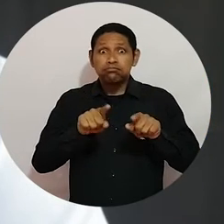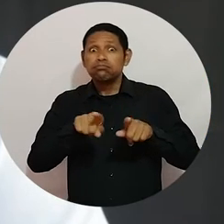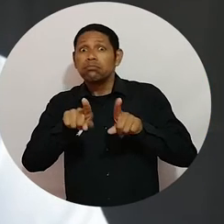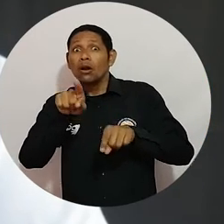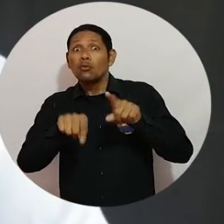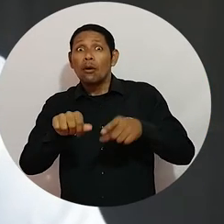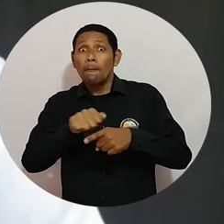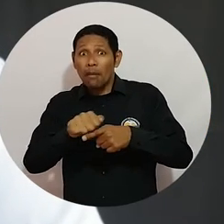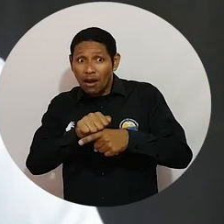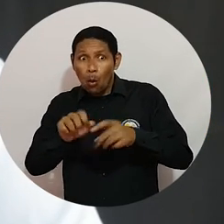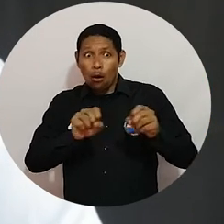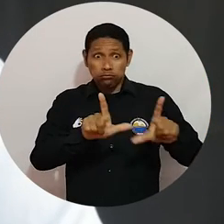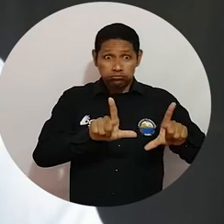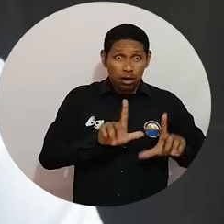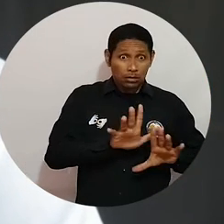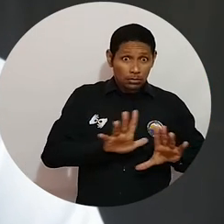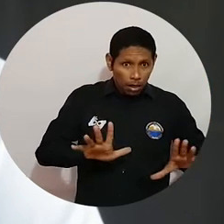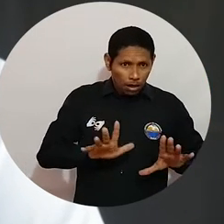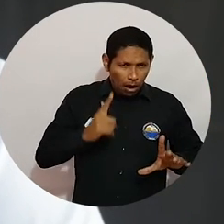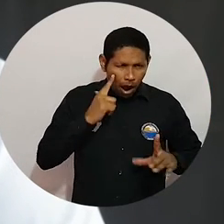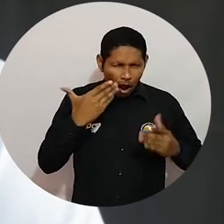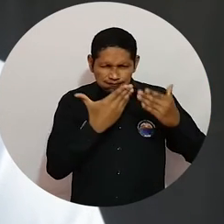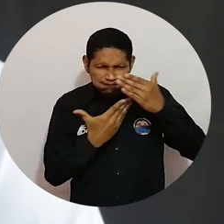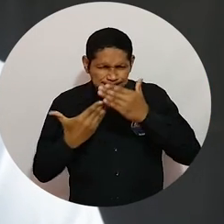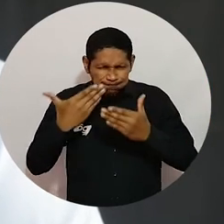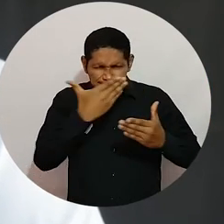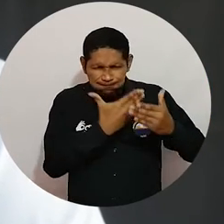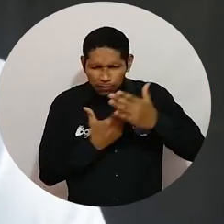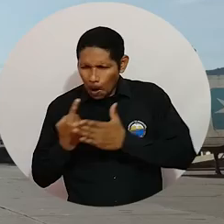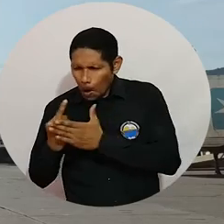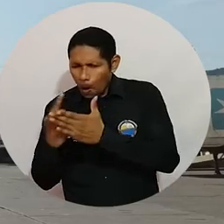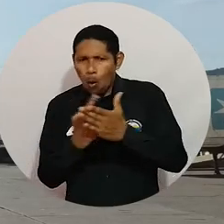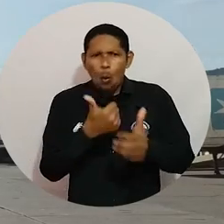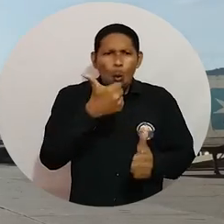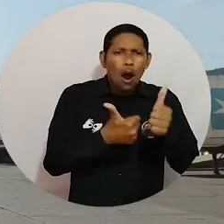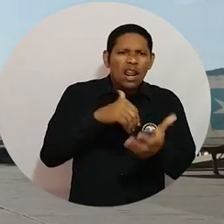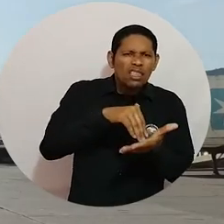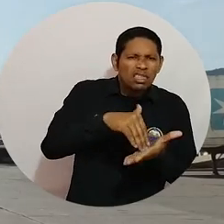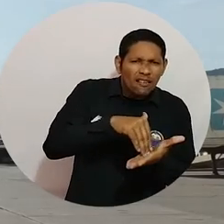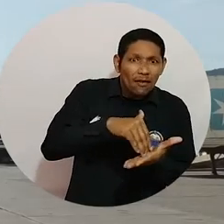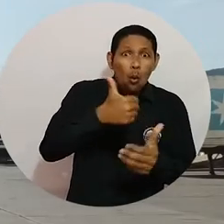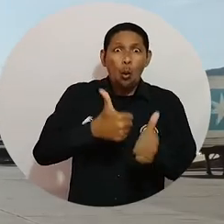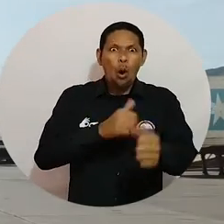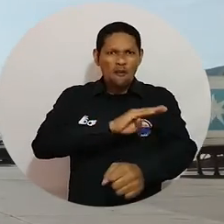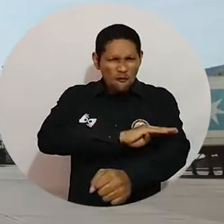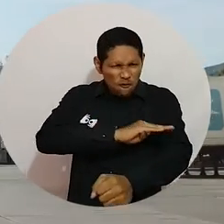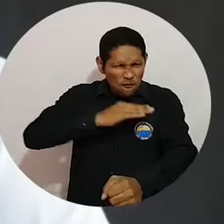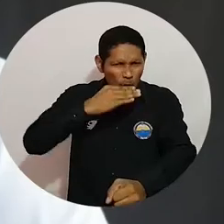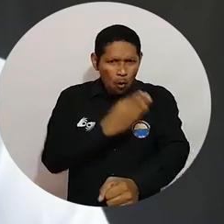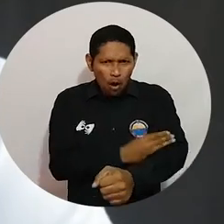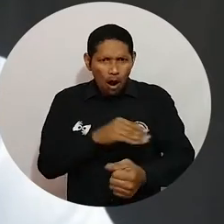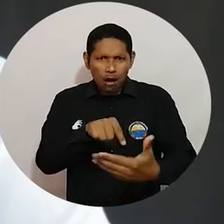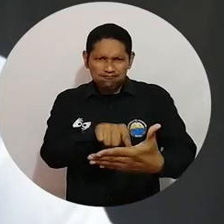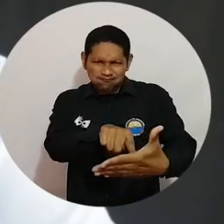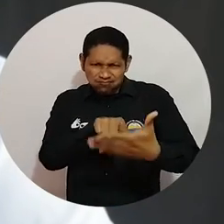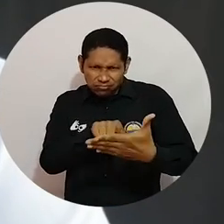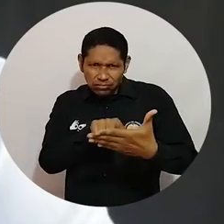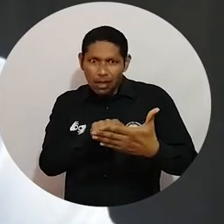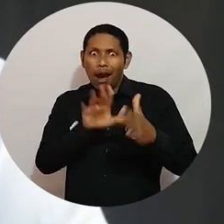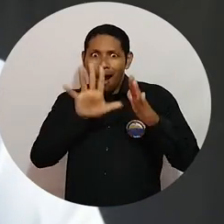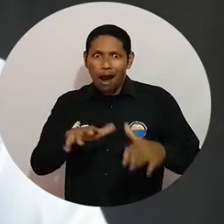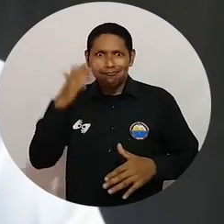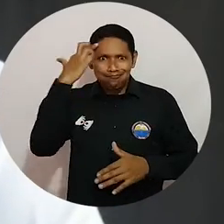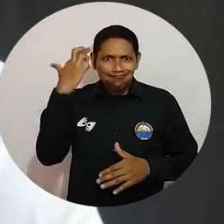Esa valoración que le dan al graduado y al estudiante de práctica de la Universidad del Magdalena, logramos identificar con ellos aquellas debilidades y aquellas